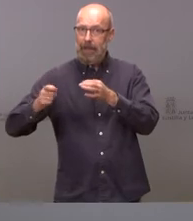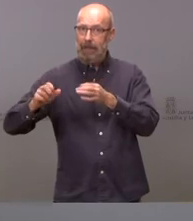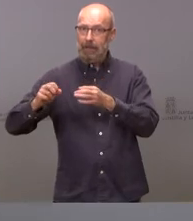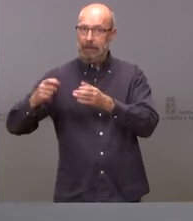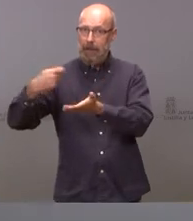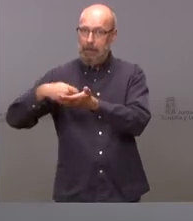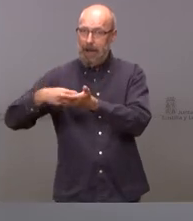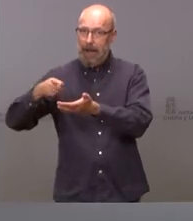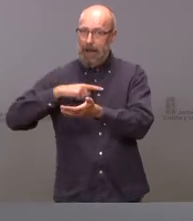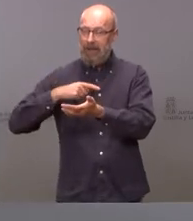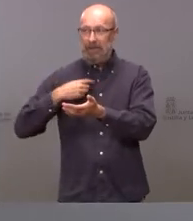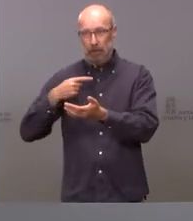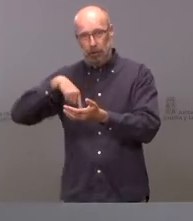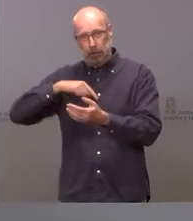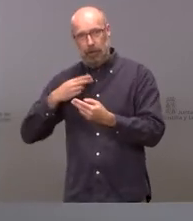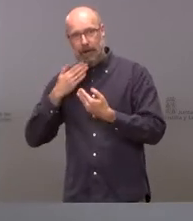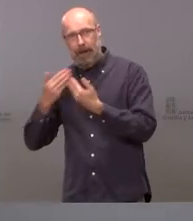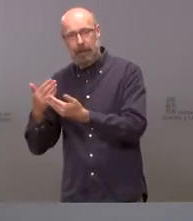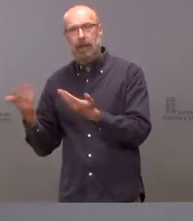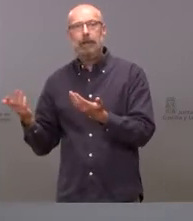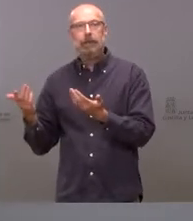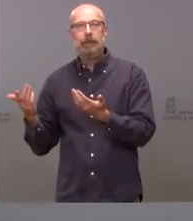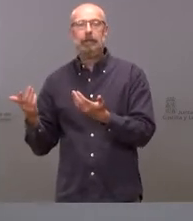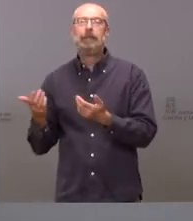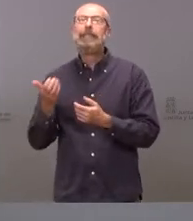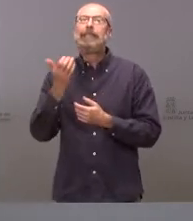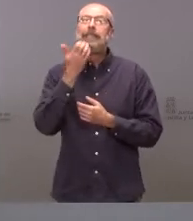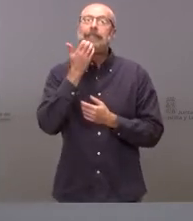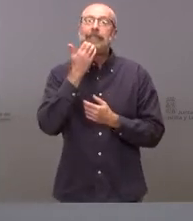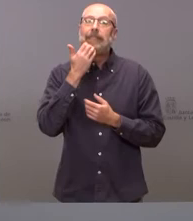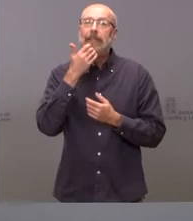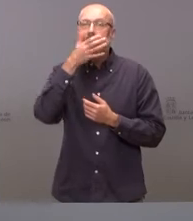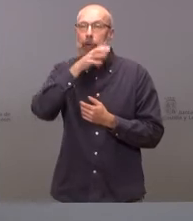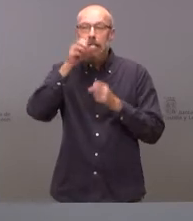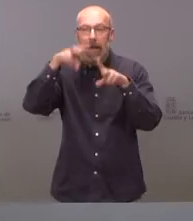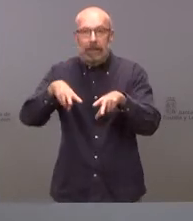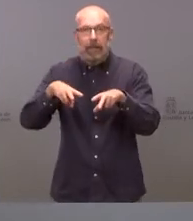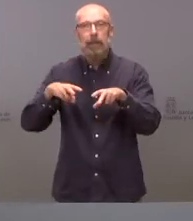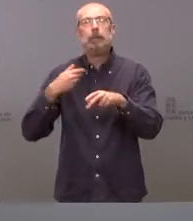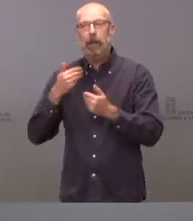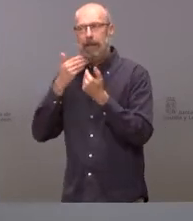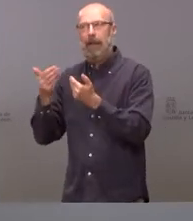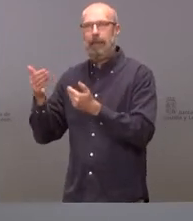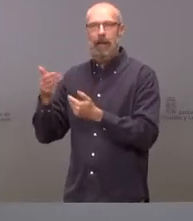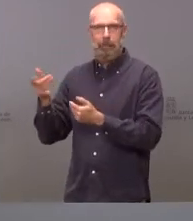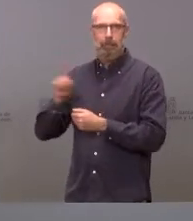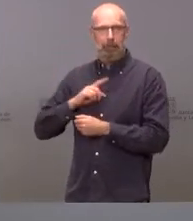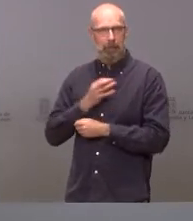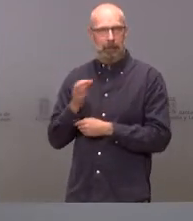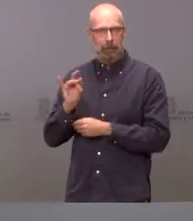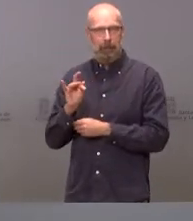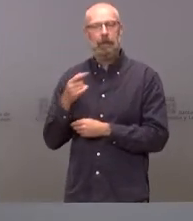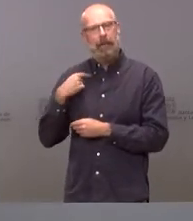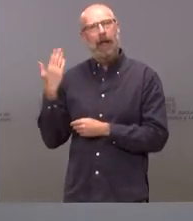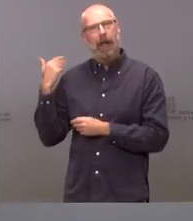lo hubiéramos podido agradecer si nos lo hubieran pagado sin tener que acudir a los tribunales que fue lo que intentamos por la vía del diálogo